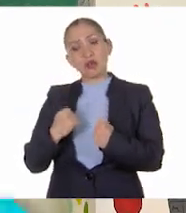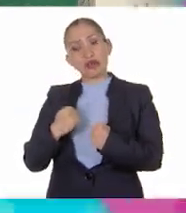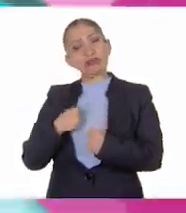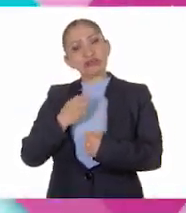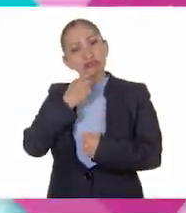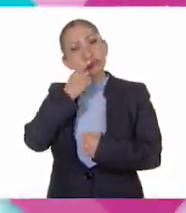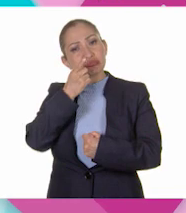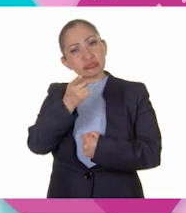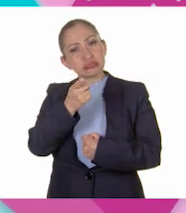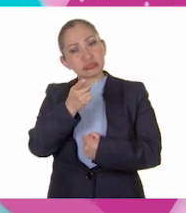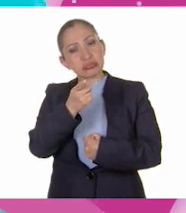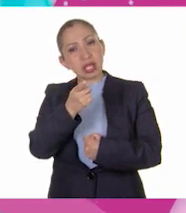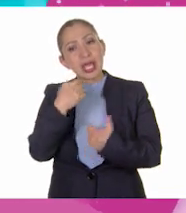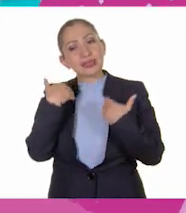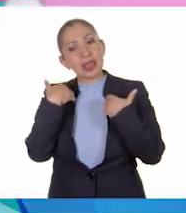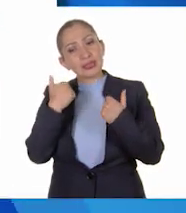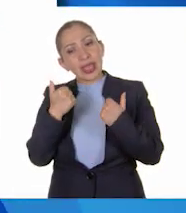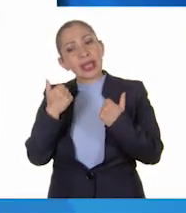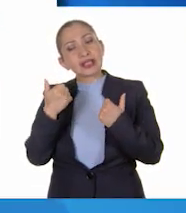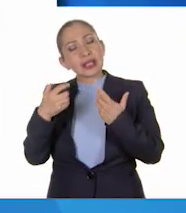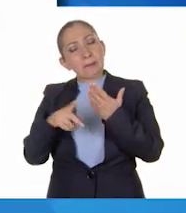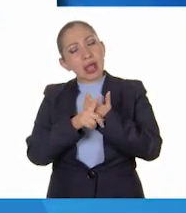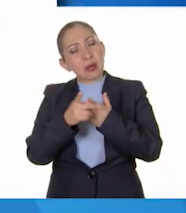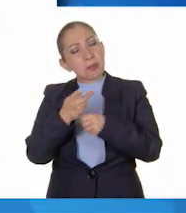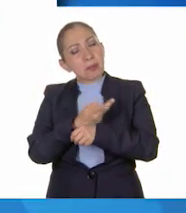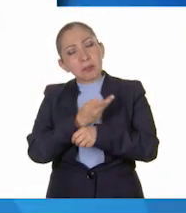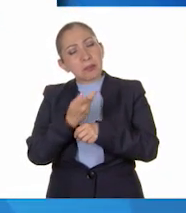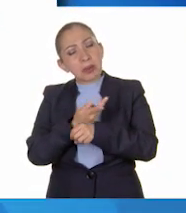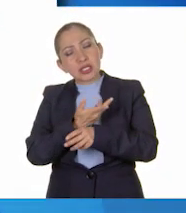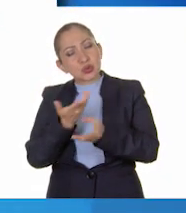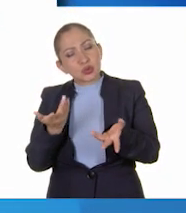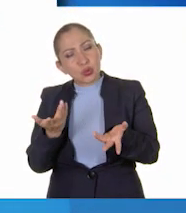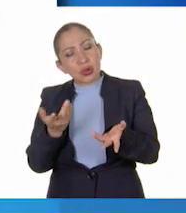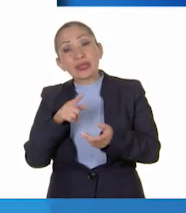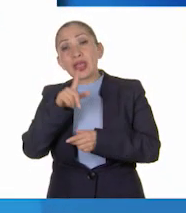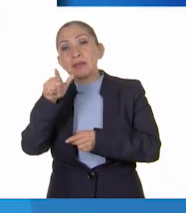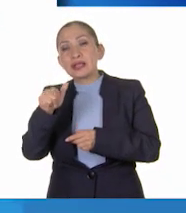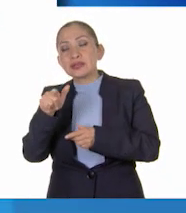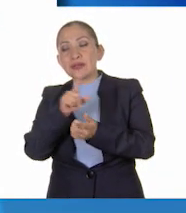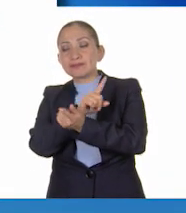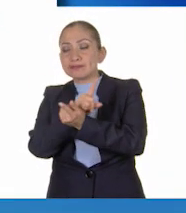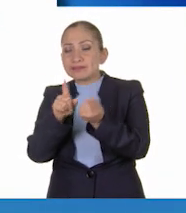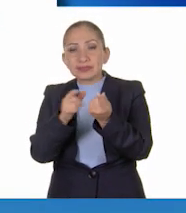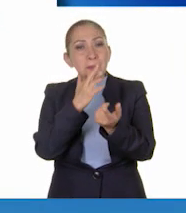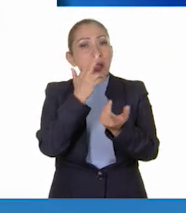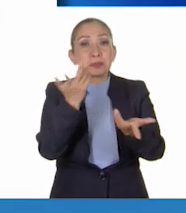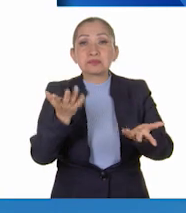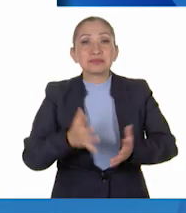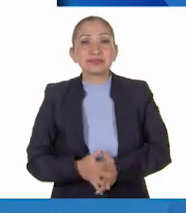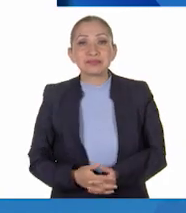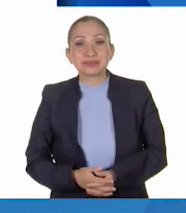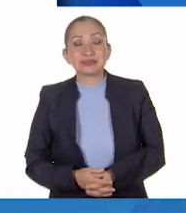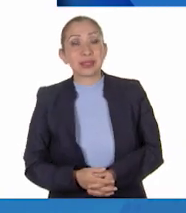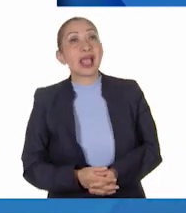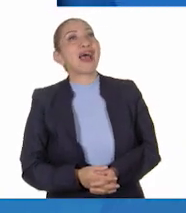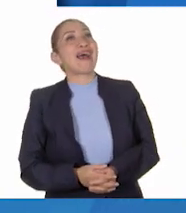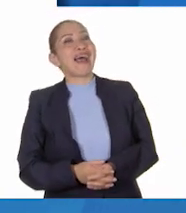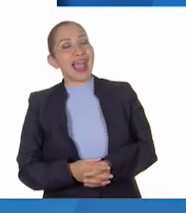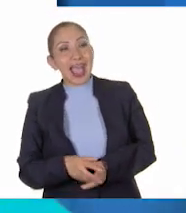y seguros. Comprender mejor las cosas. Y por último, relacionarnos mucho mejor. ¡Ah!